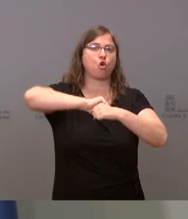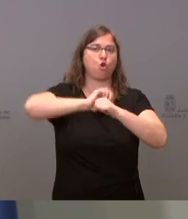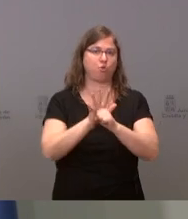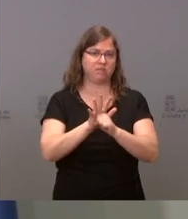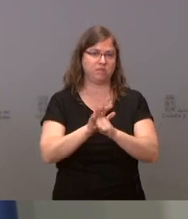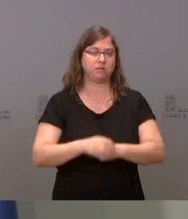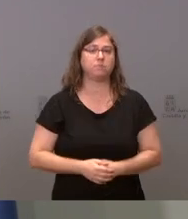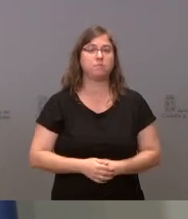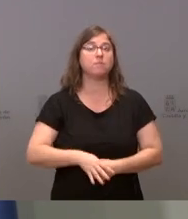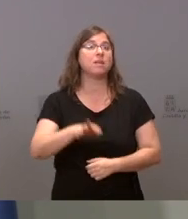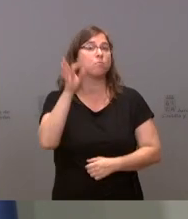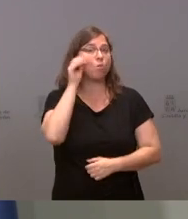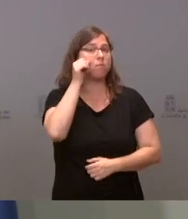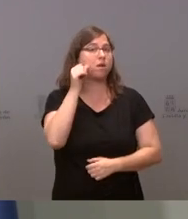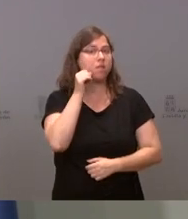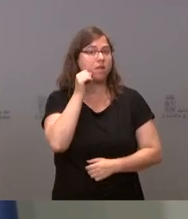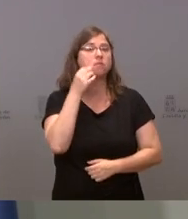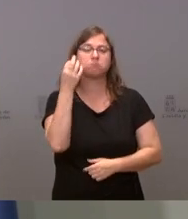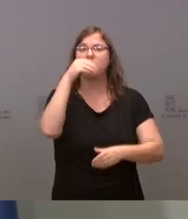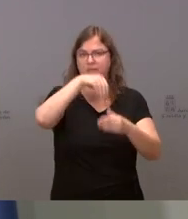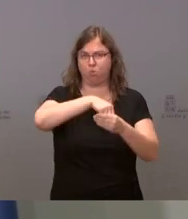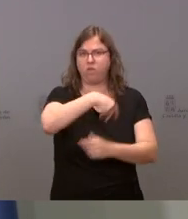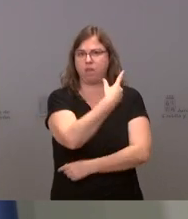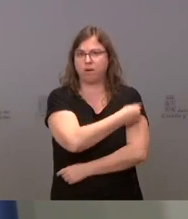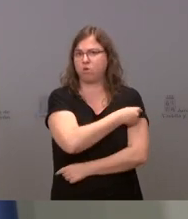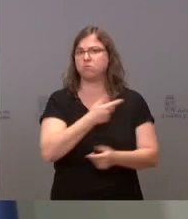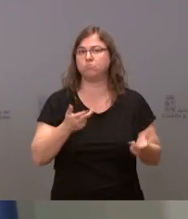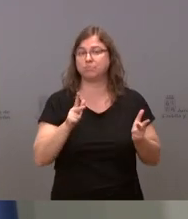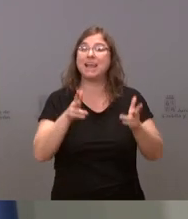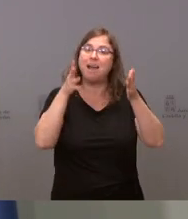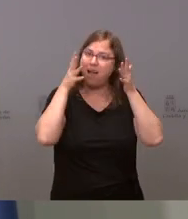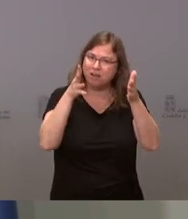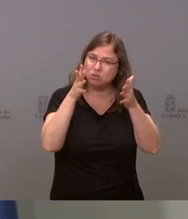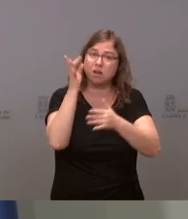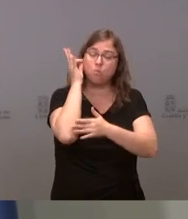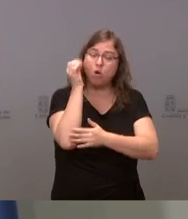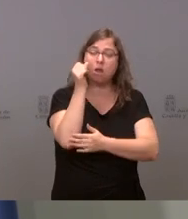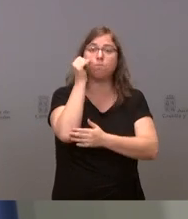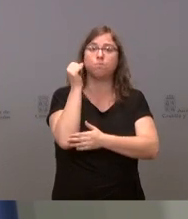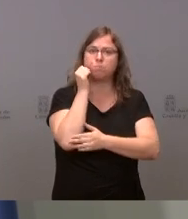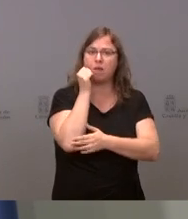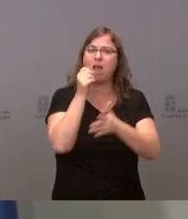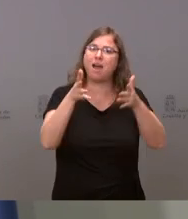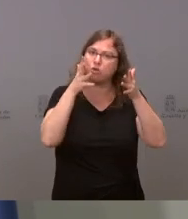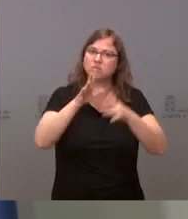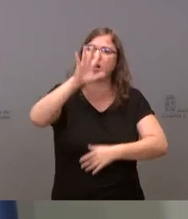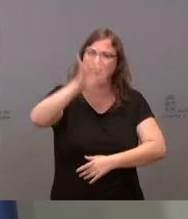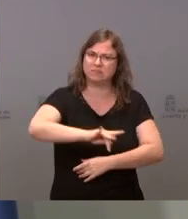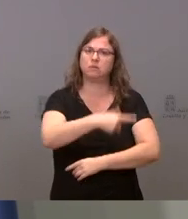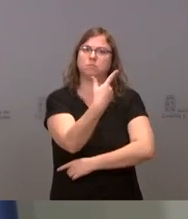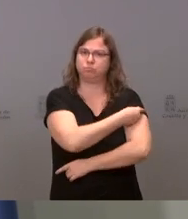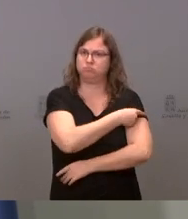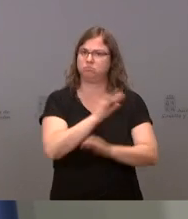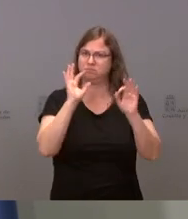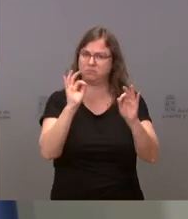Las embarazadas están en la estrategia de vacunación. Se aconseja su vacunación. Están en la estrategia de vacunación.